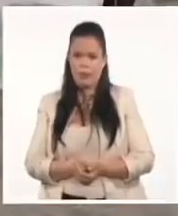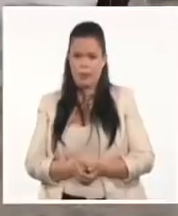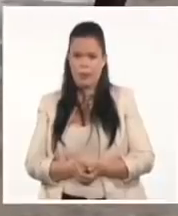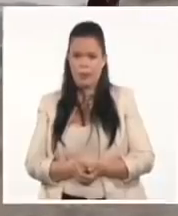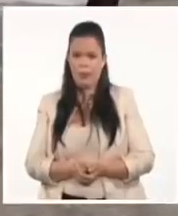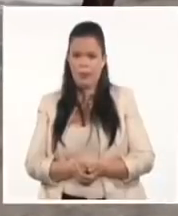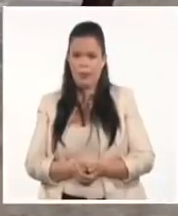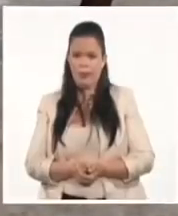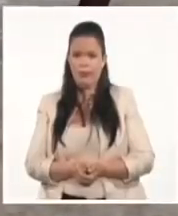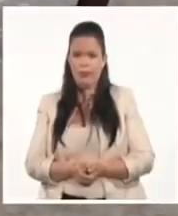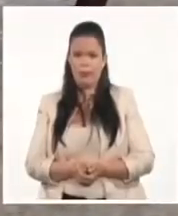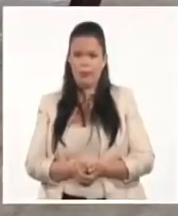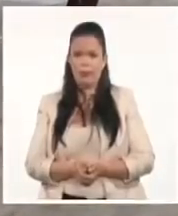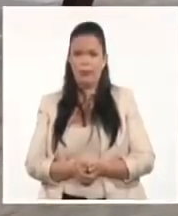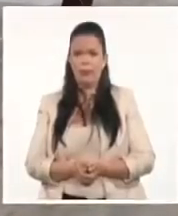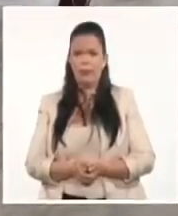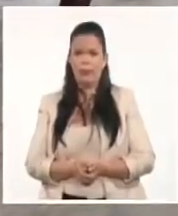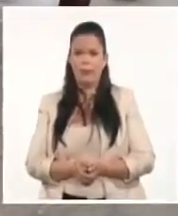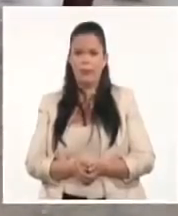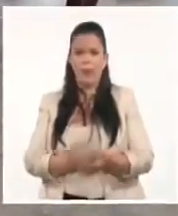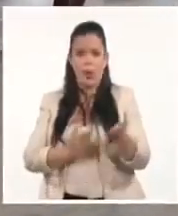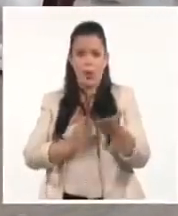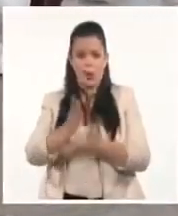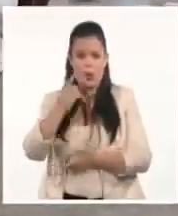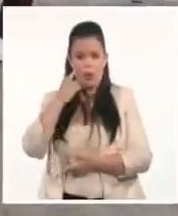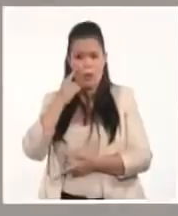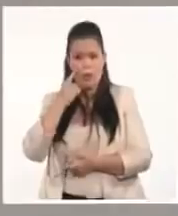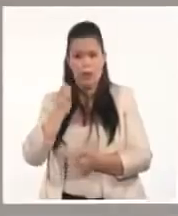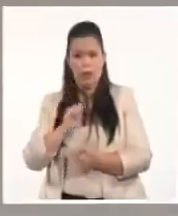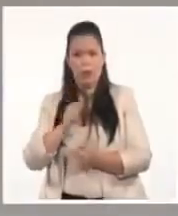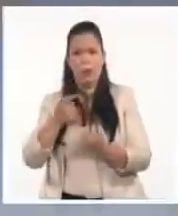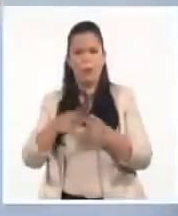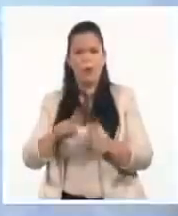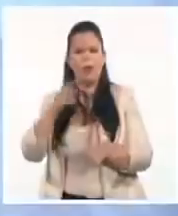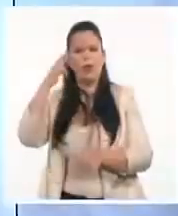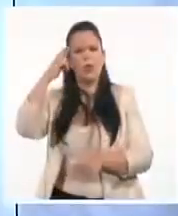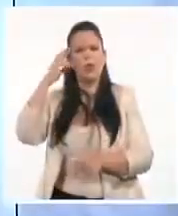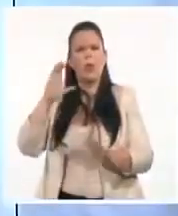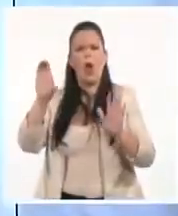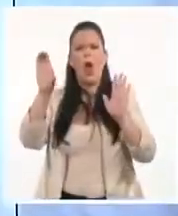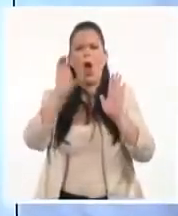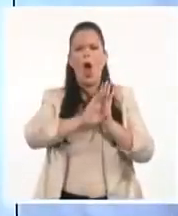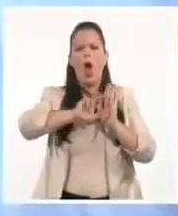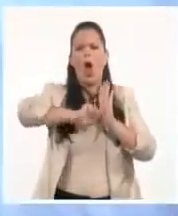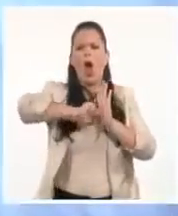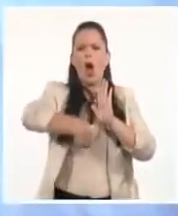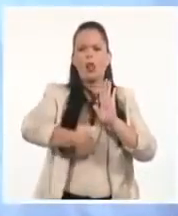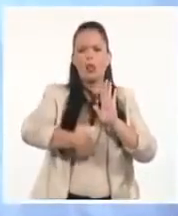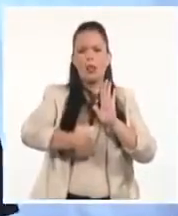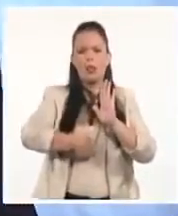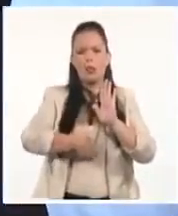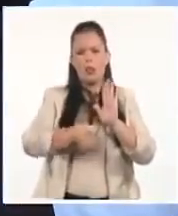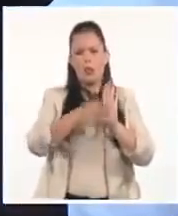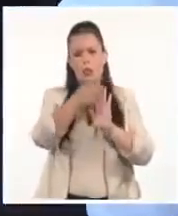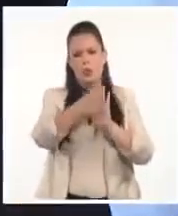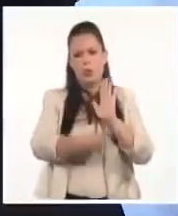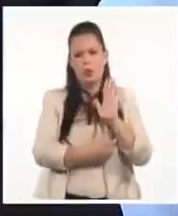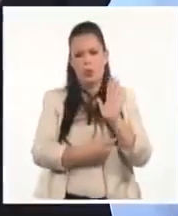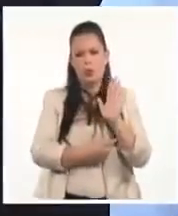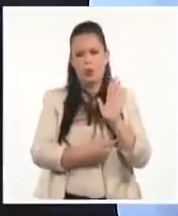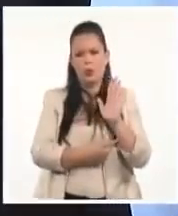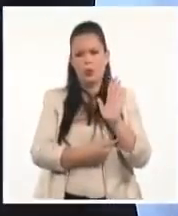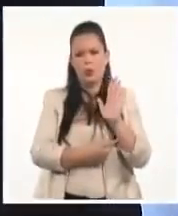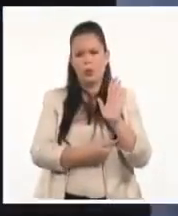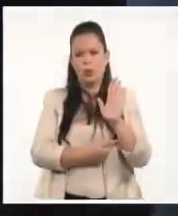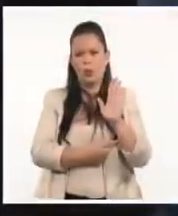a ir, mientras observamos eso, vamos a ir hasta la Constitución de la República. Claro que no podemos olvidar la Constitución de la República. Vengan conmigo y